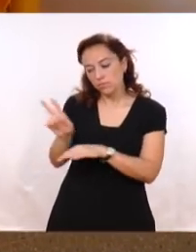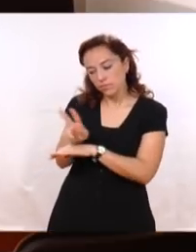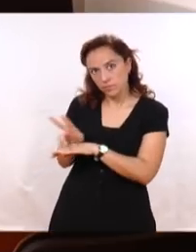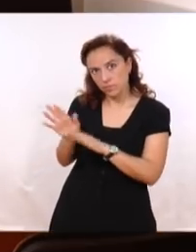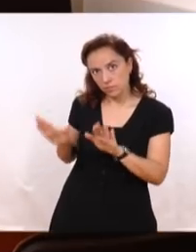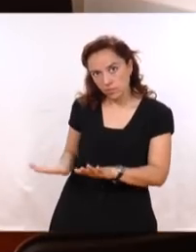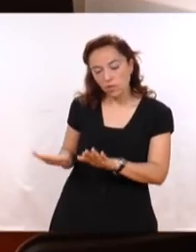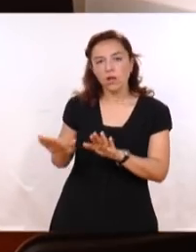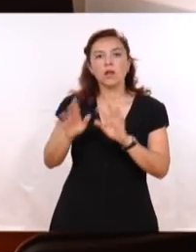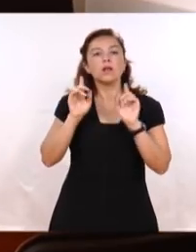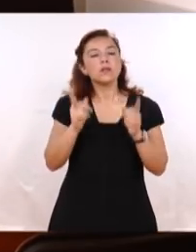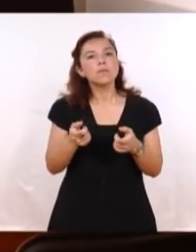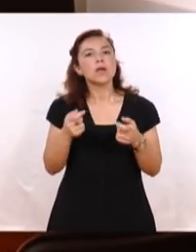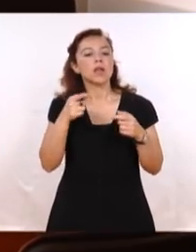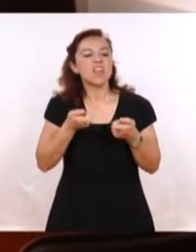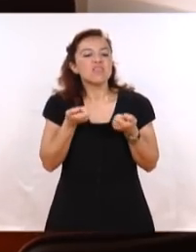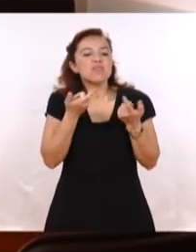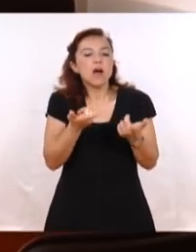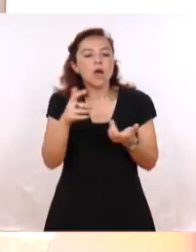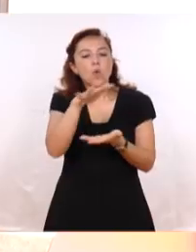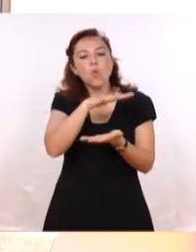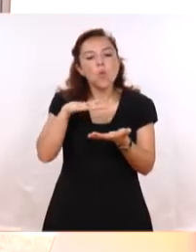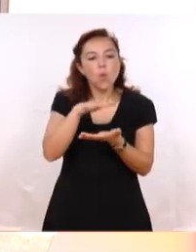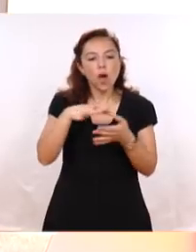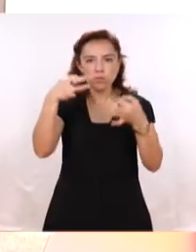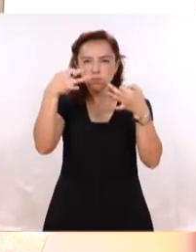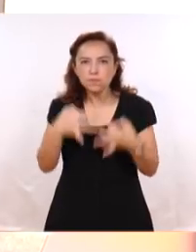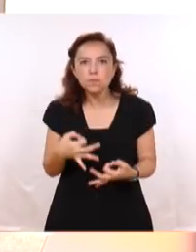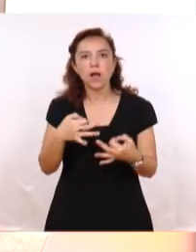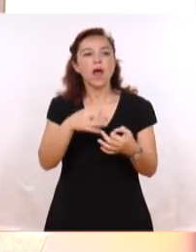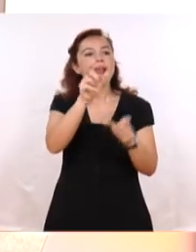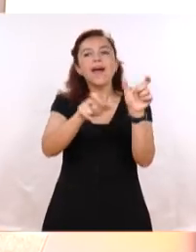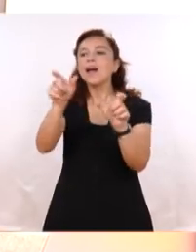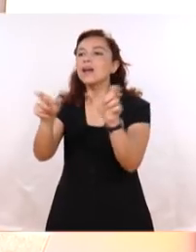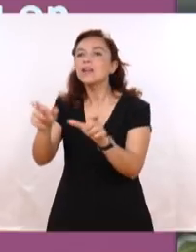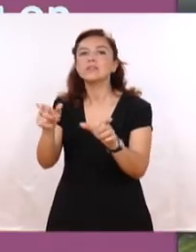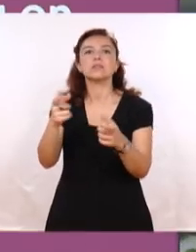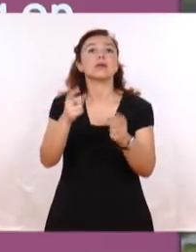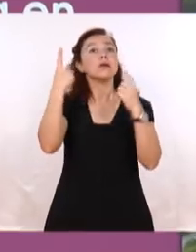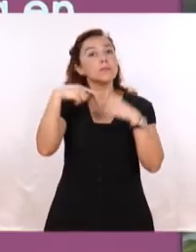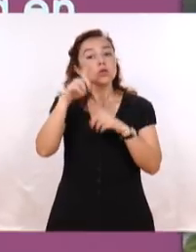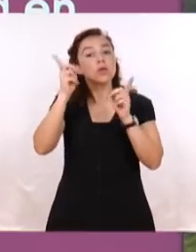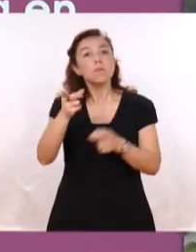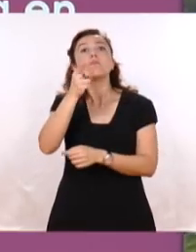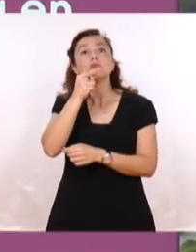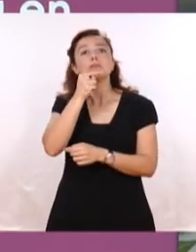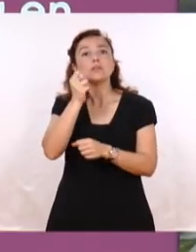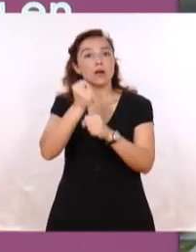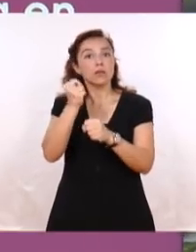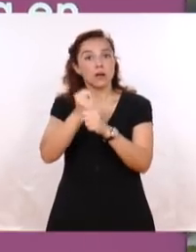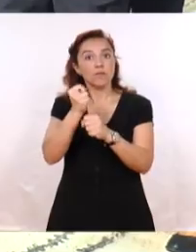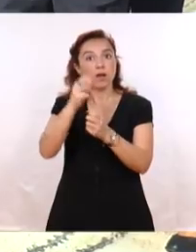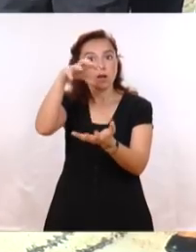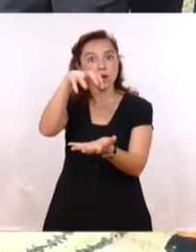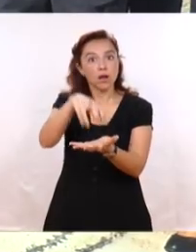todo también Darle un lugar digno a la ciudadanía Pero también a la policía que está trabajando